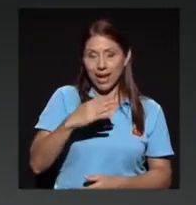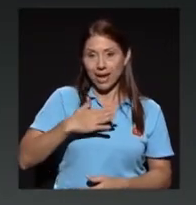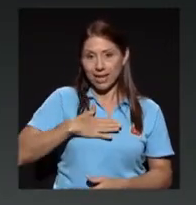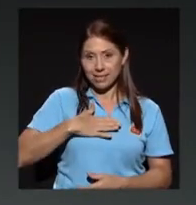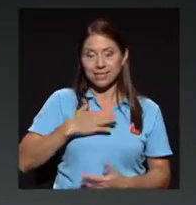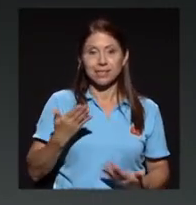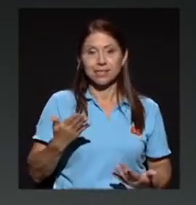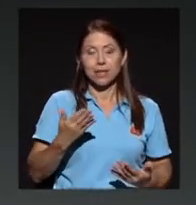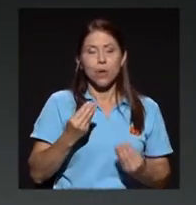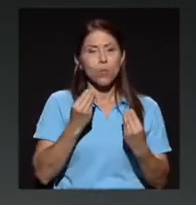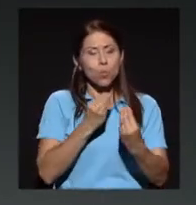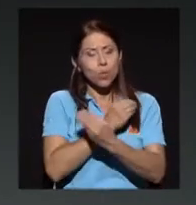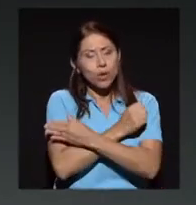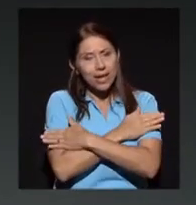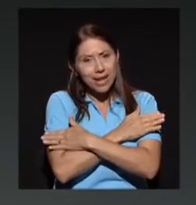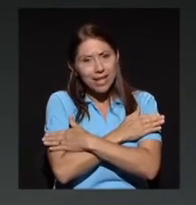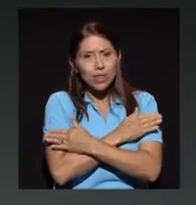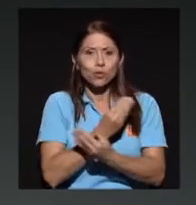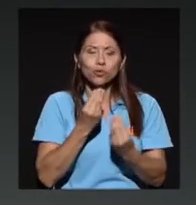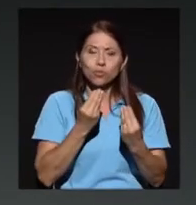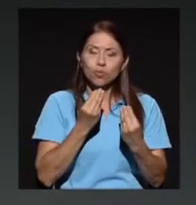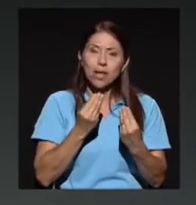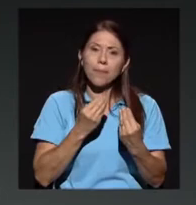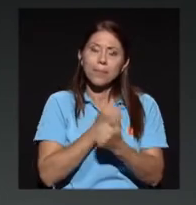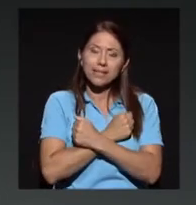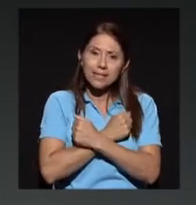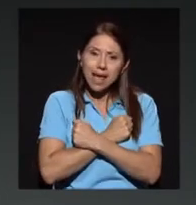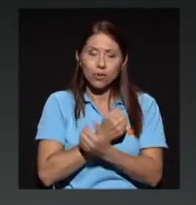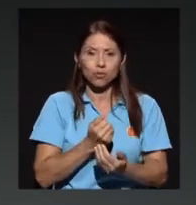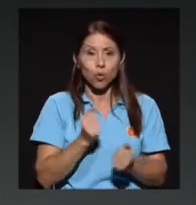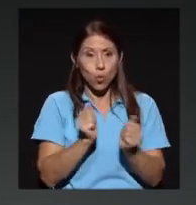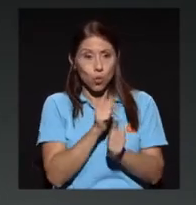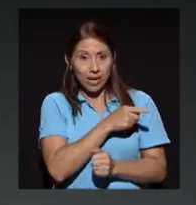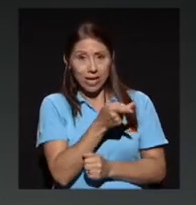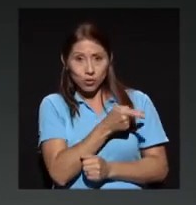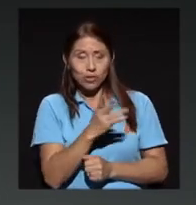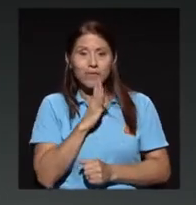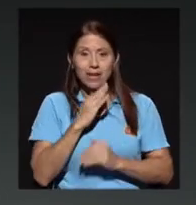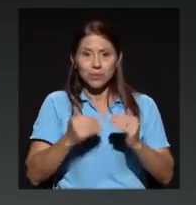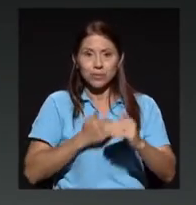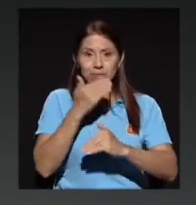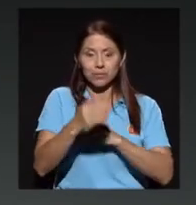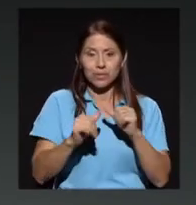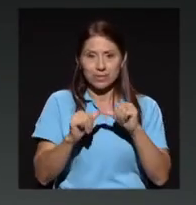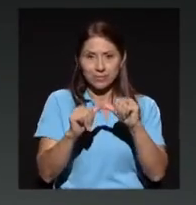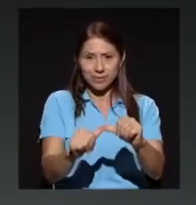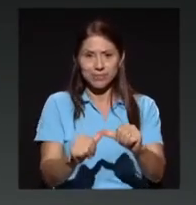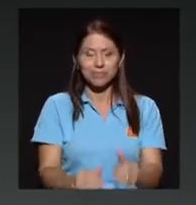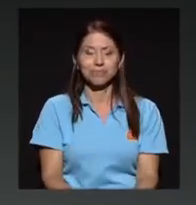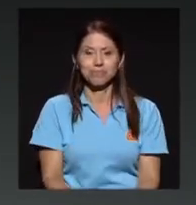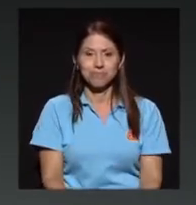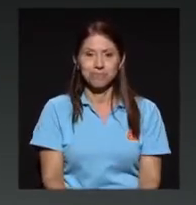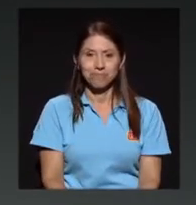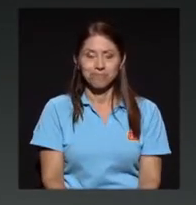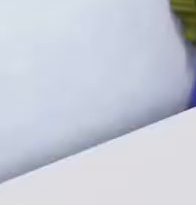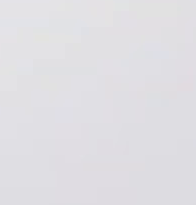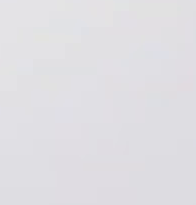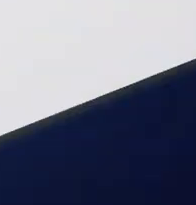Colegas muy queridos y muy apreciados, con quienes hablaremos una vez que el canal los invite a hacerlo. Regresamos.